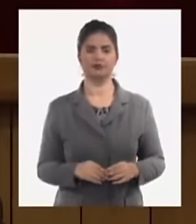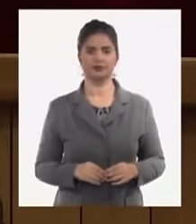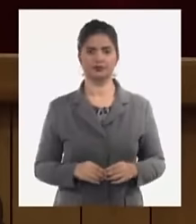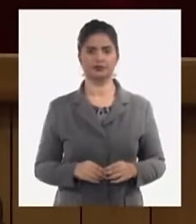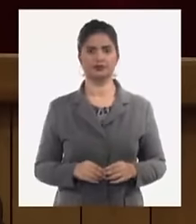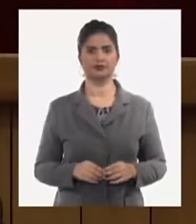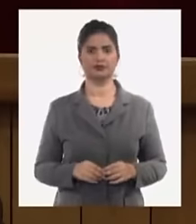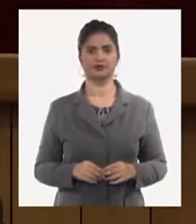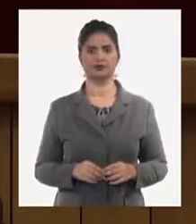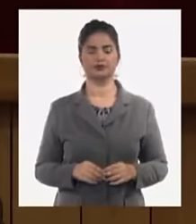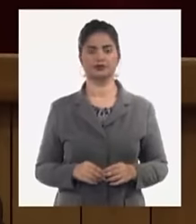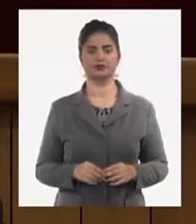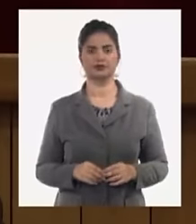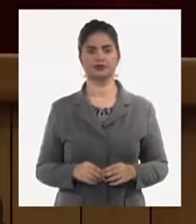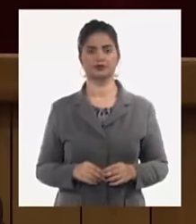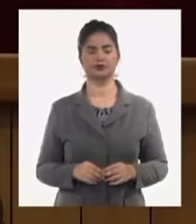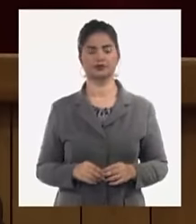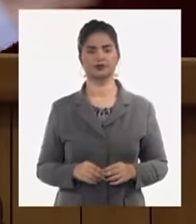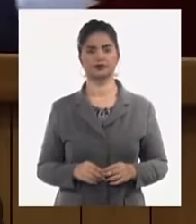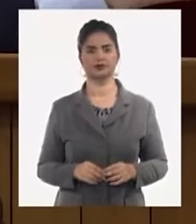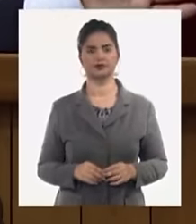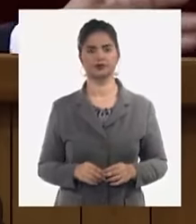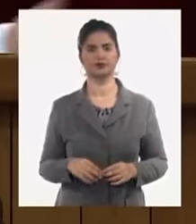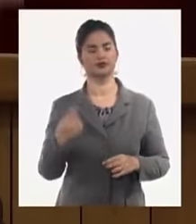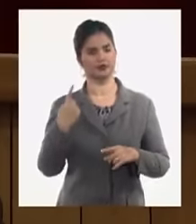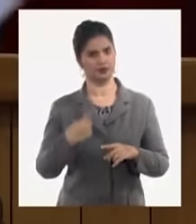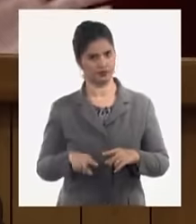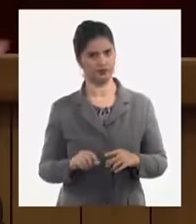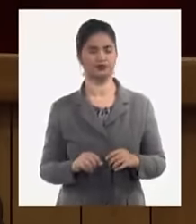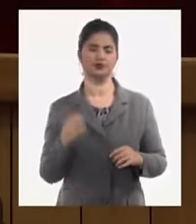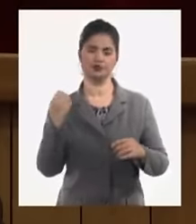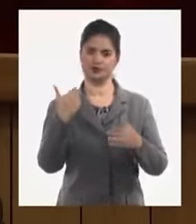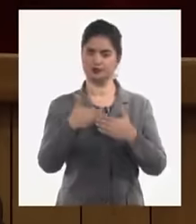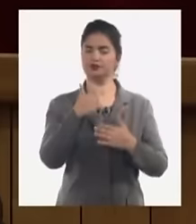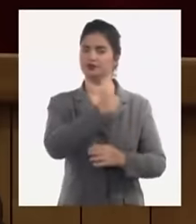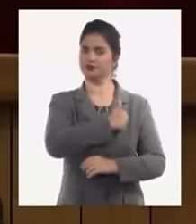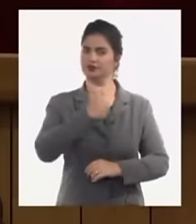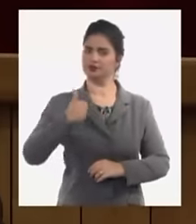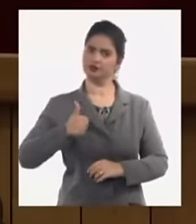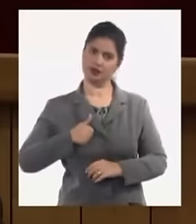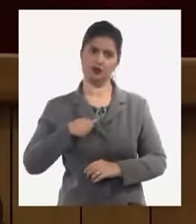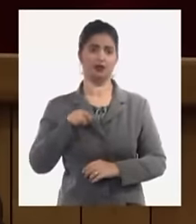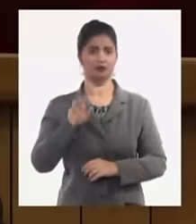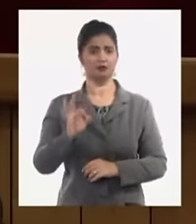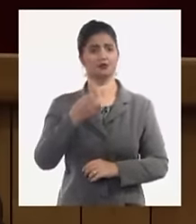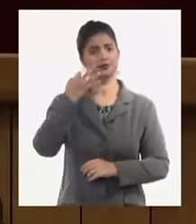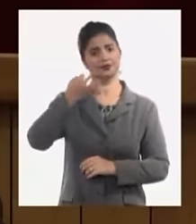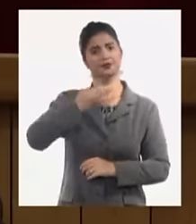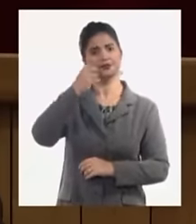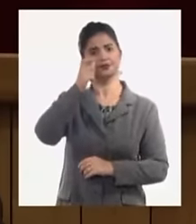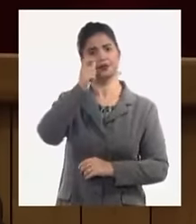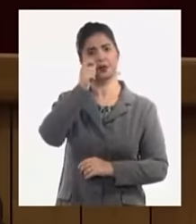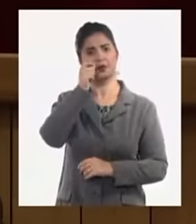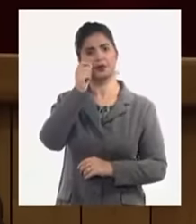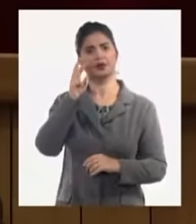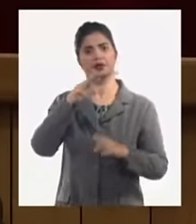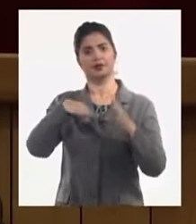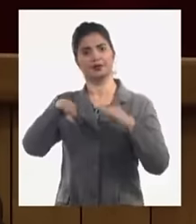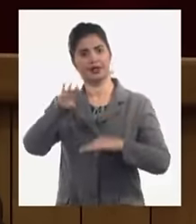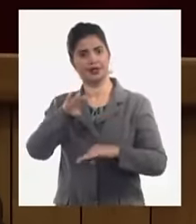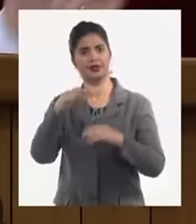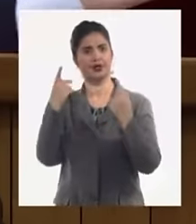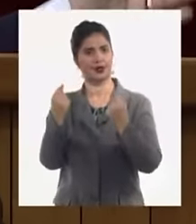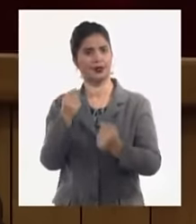sobre los actores económicos no estatales las estadísticas ustedes las dio Alejandro ya casi 10.000 MIPIMES